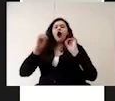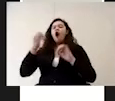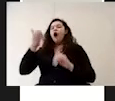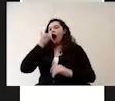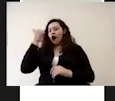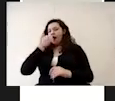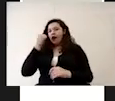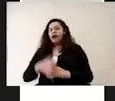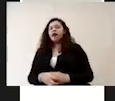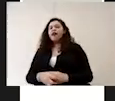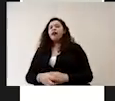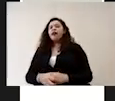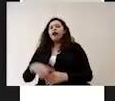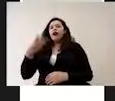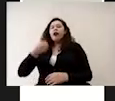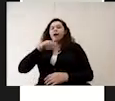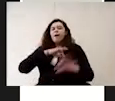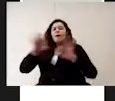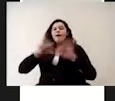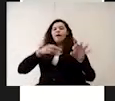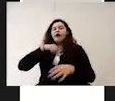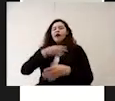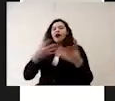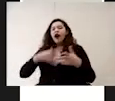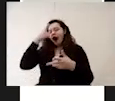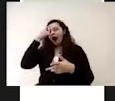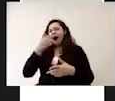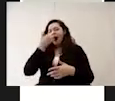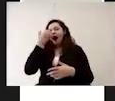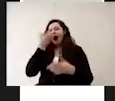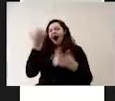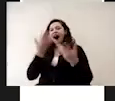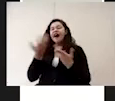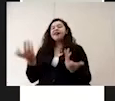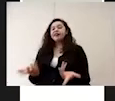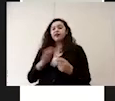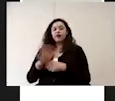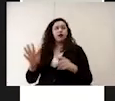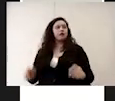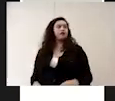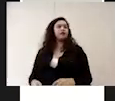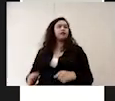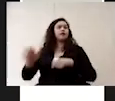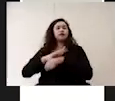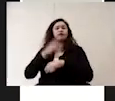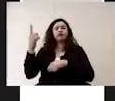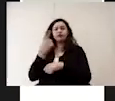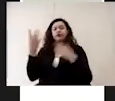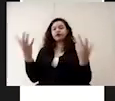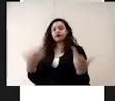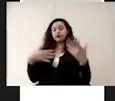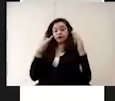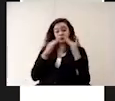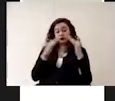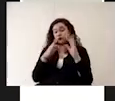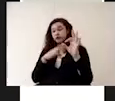y de qué tipo de trabajo desempeñemos en el plantel. ¿Por qué? Porque todos en casa o en el trabajo